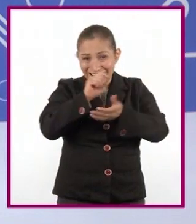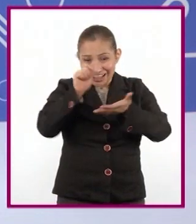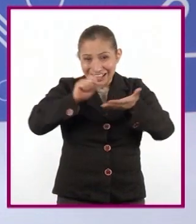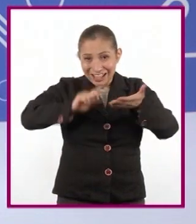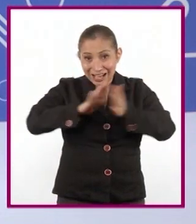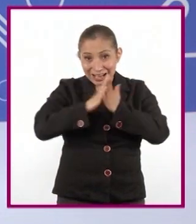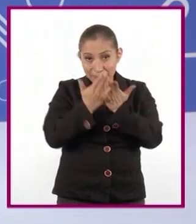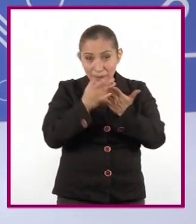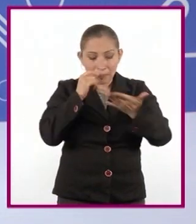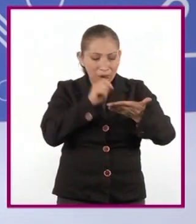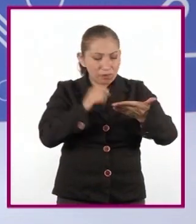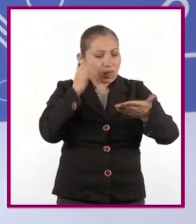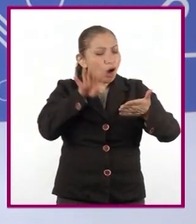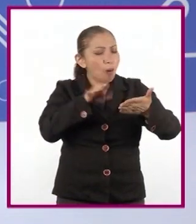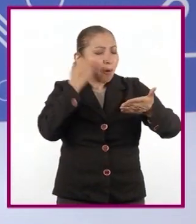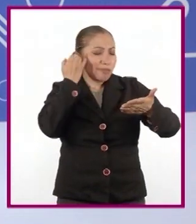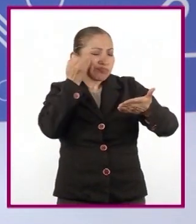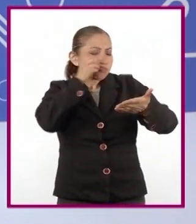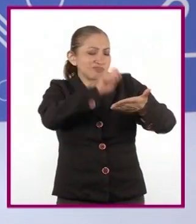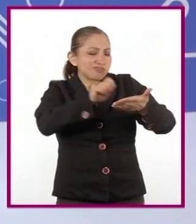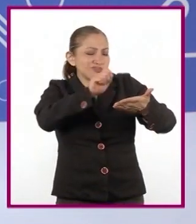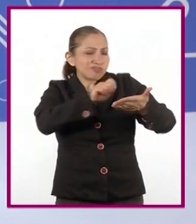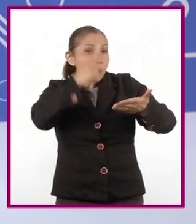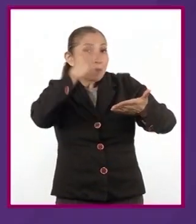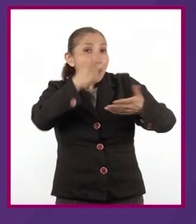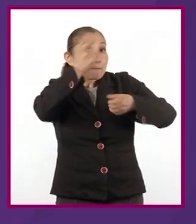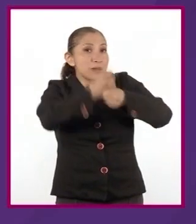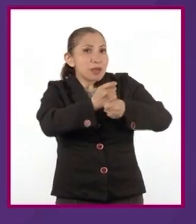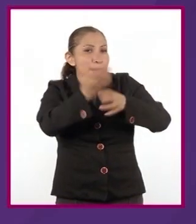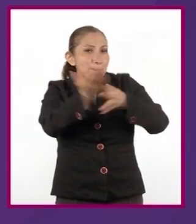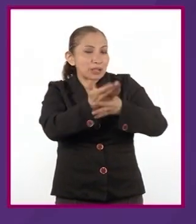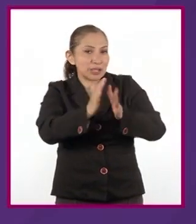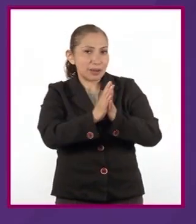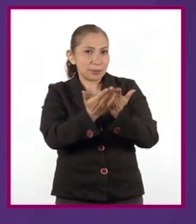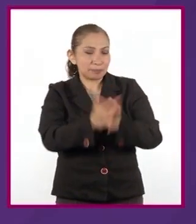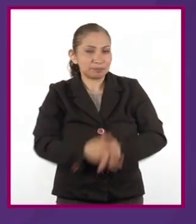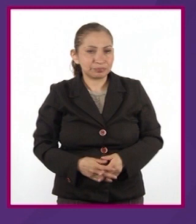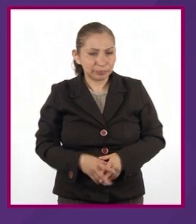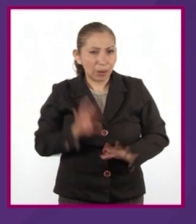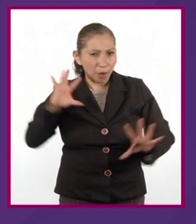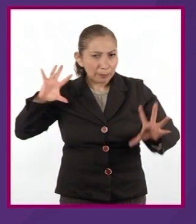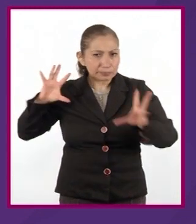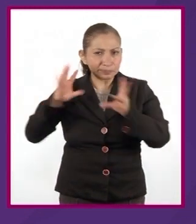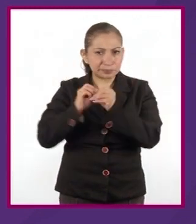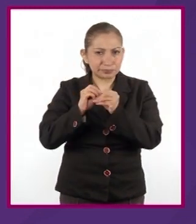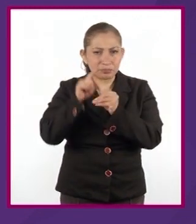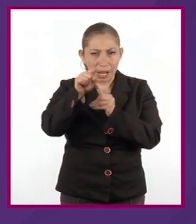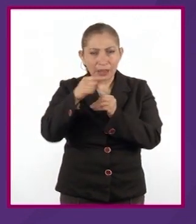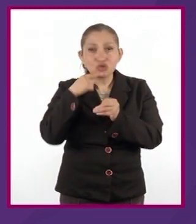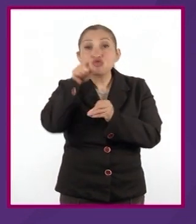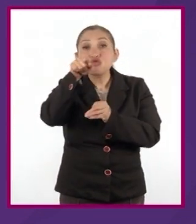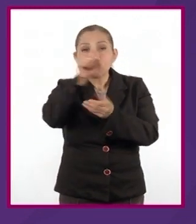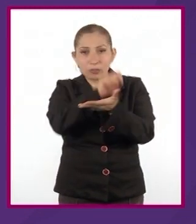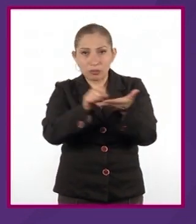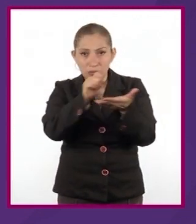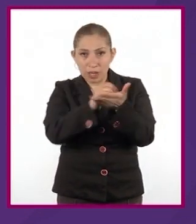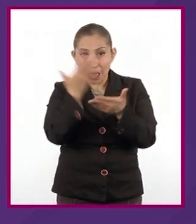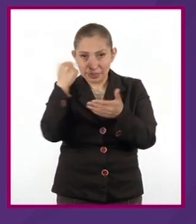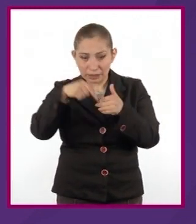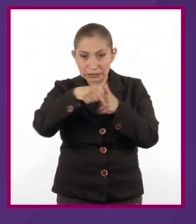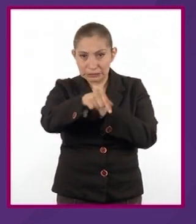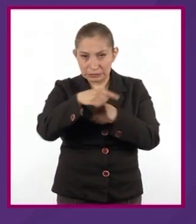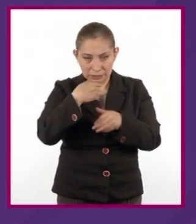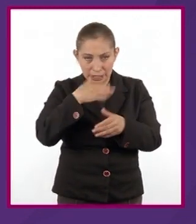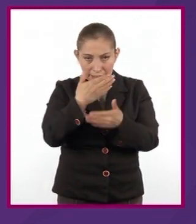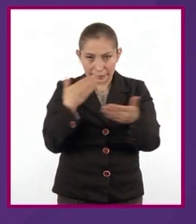que emplea para redactar este texto introductorio. Vamos a recapitular para que tomen nota antes de continuar.